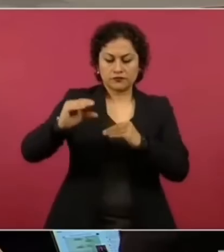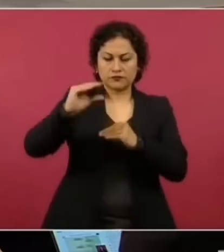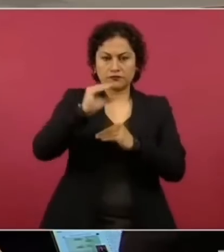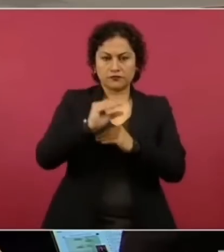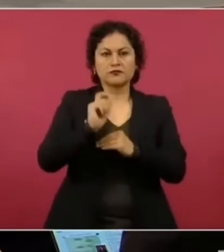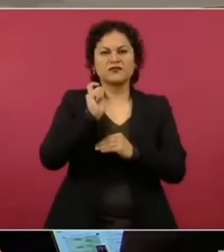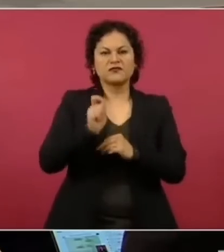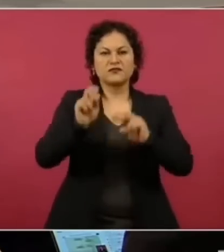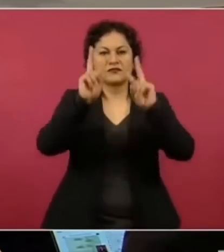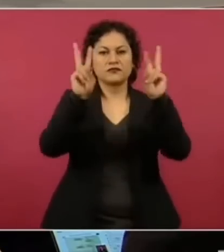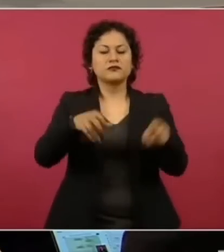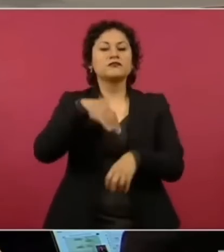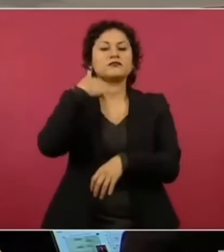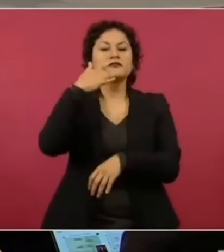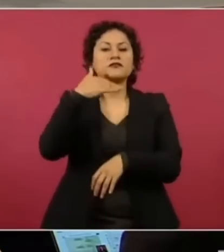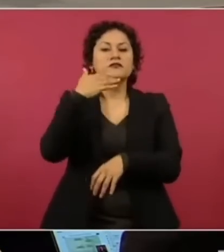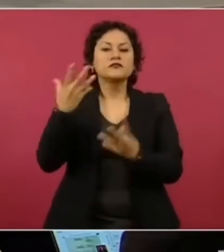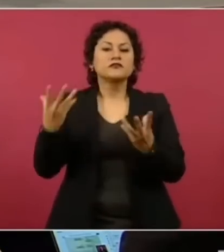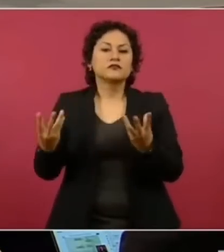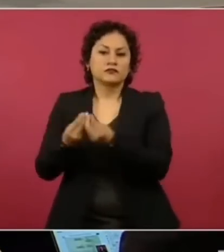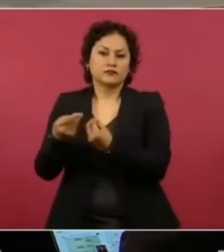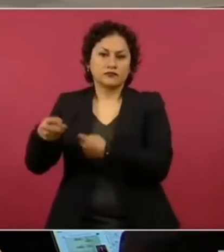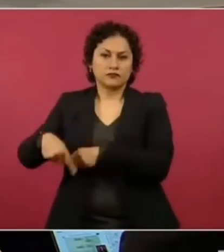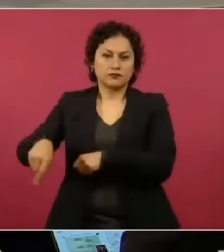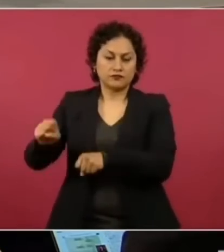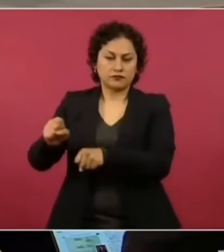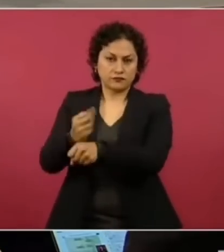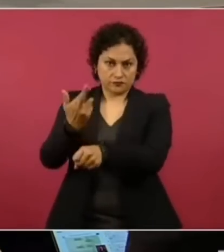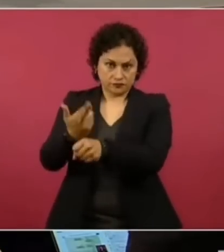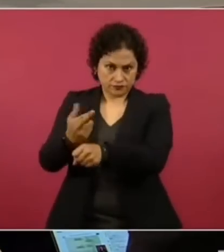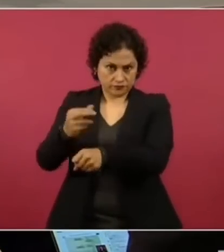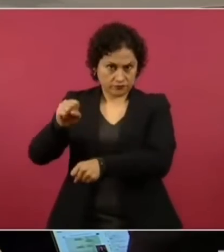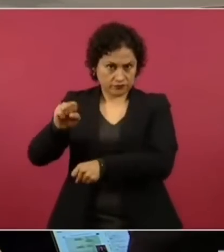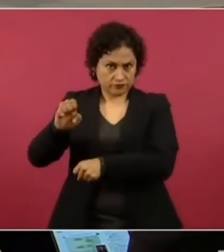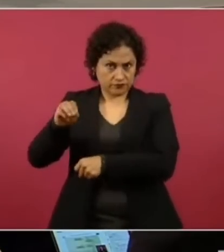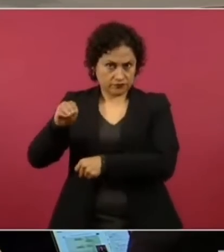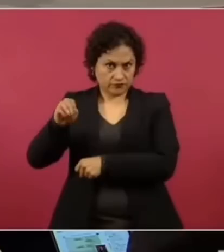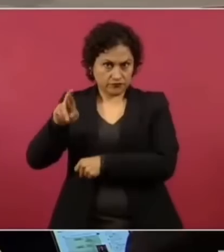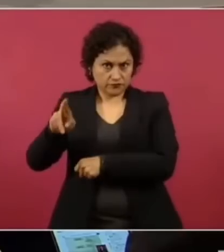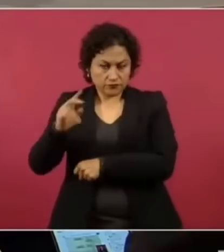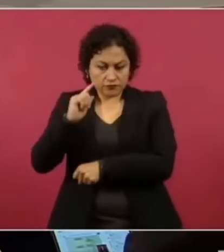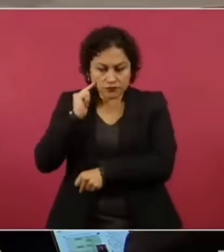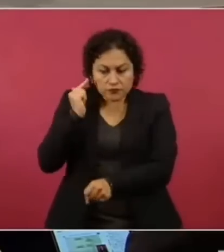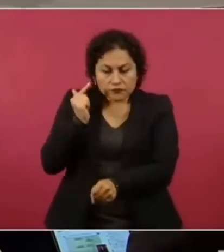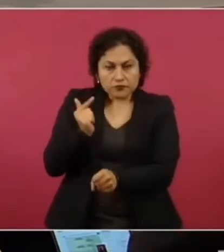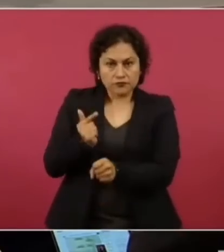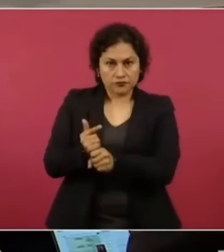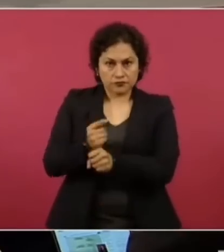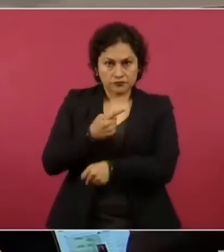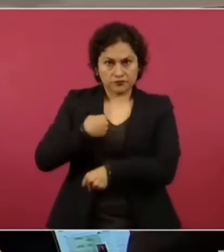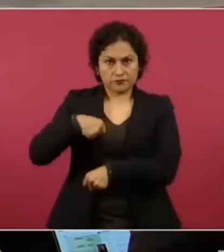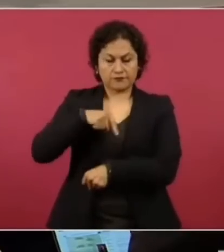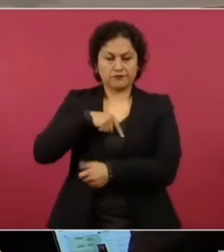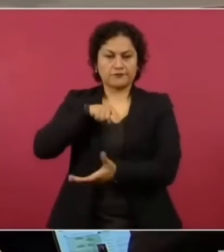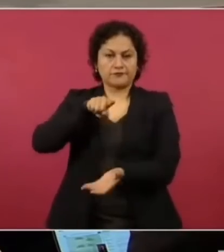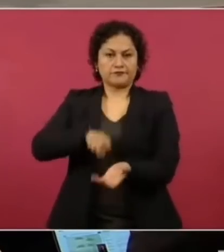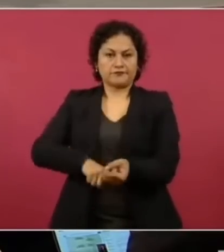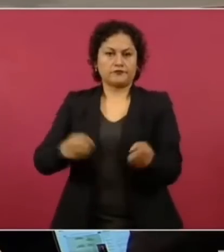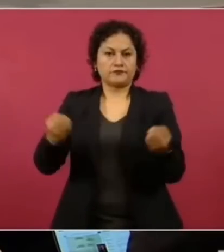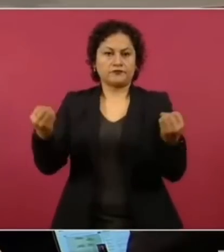con la Unidad de Inteligencia Naval de la Secretaría de Marina encontramos en nuestra agencia sanitaria.